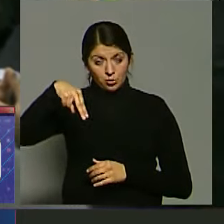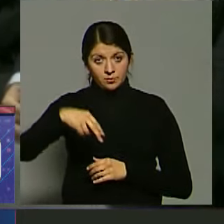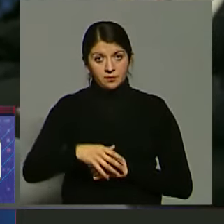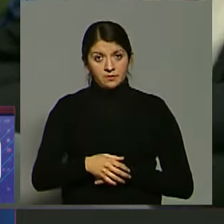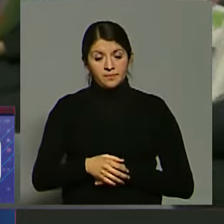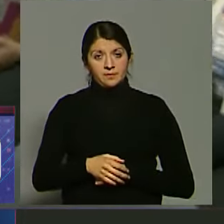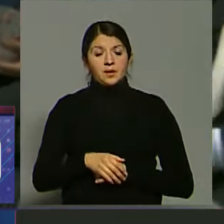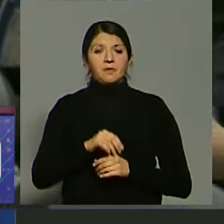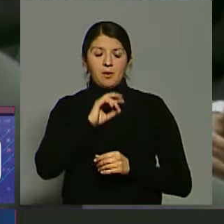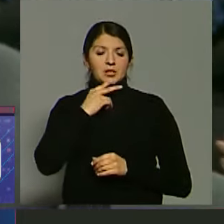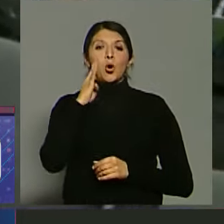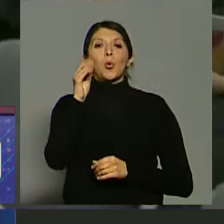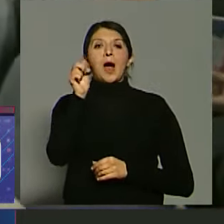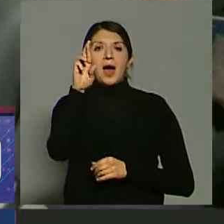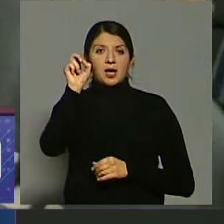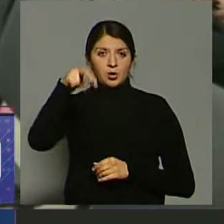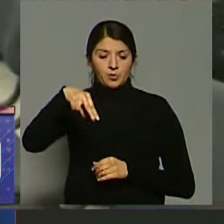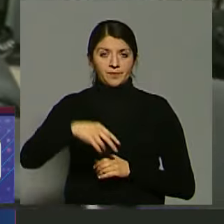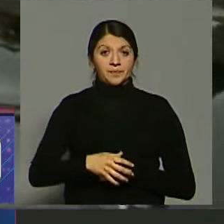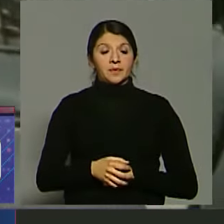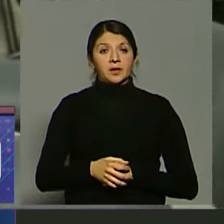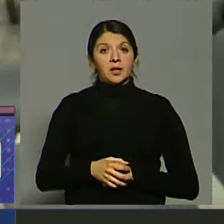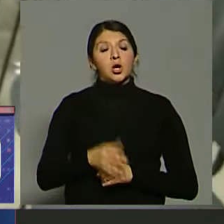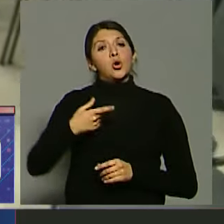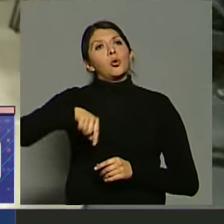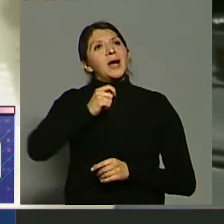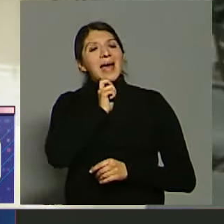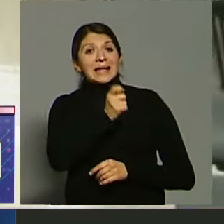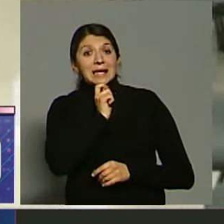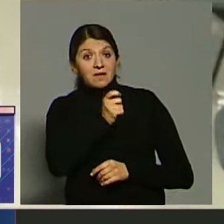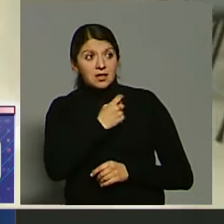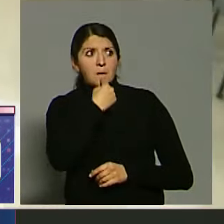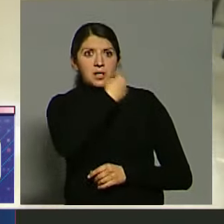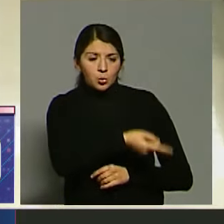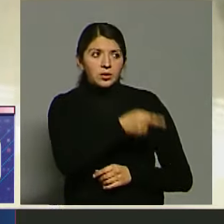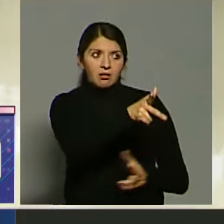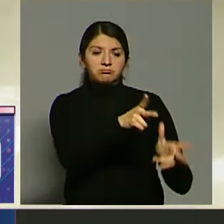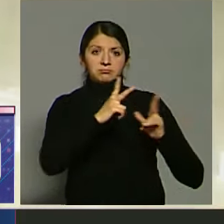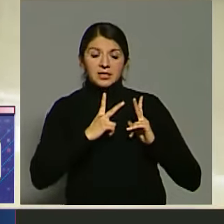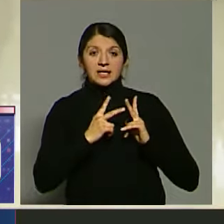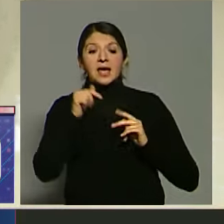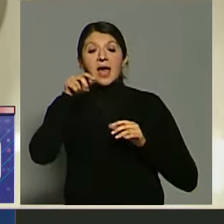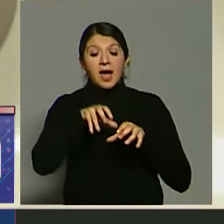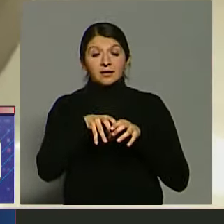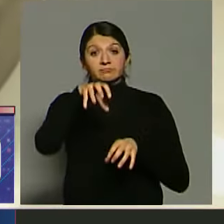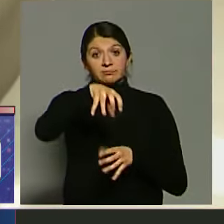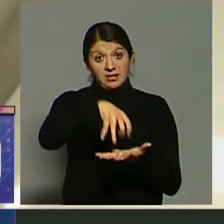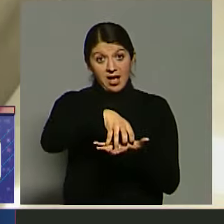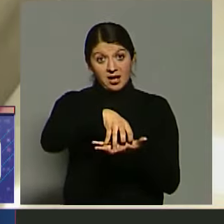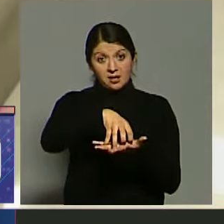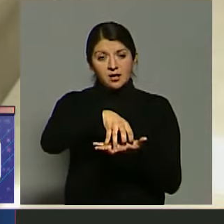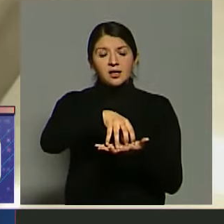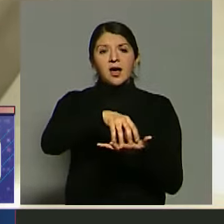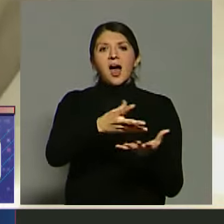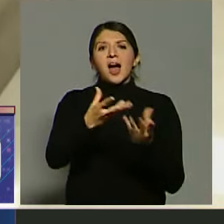entrevista que pudimos realizarle a Jorge, él nos comentó que la creación de esta área permitirá que la universidad pueda